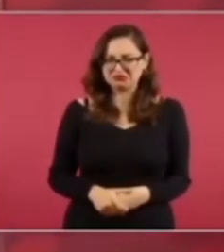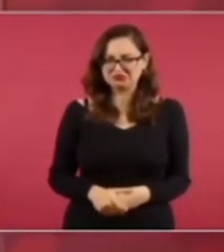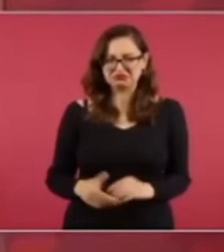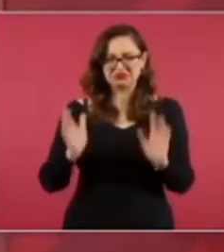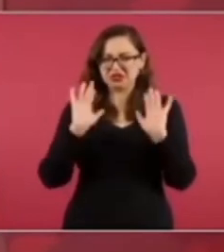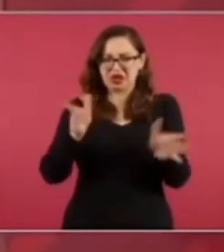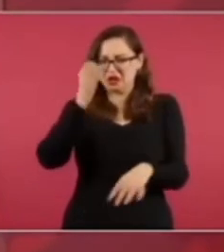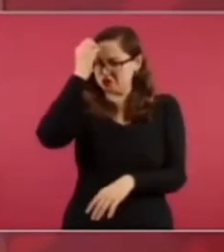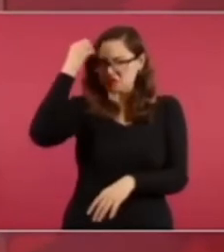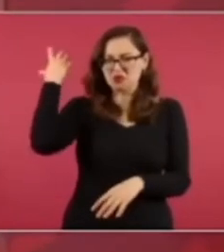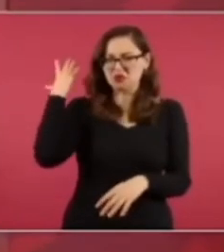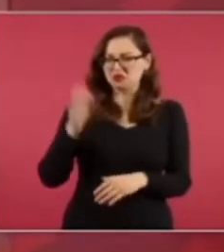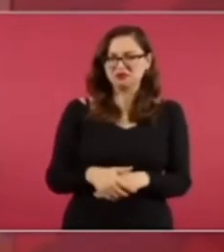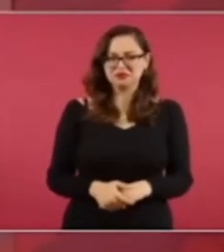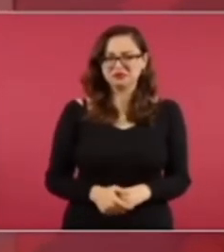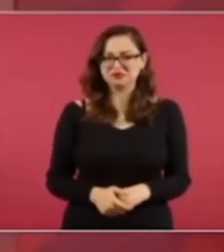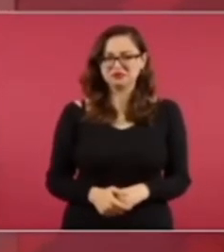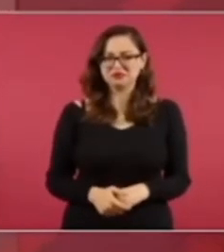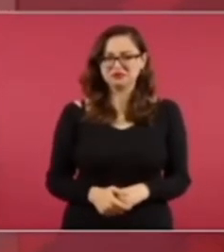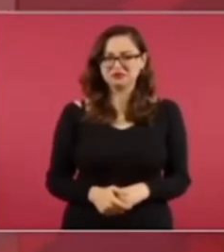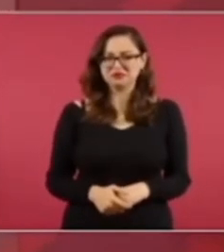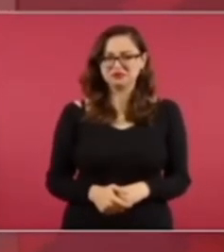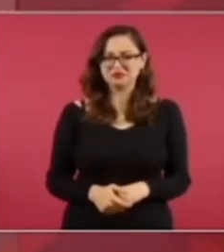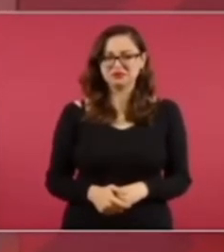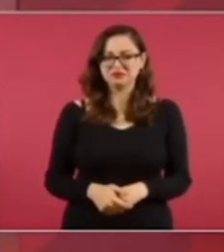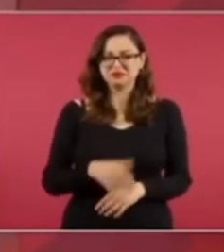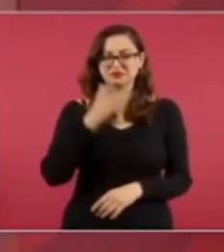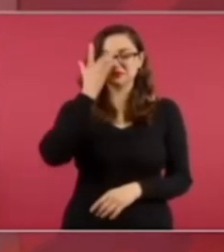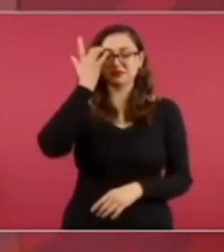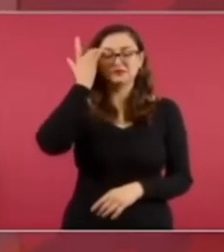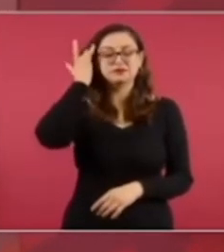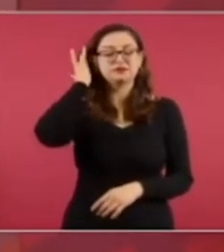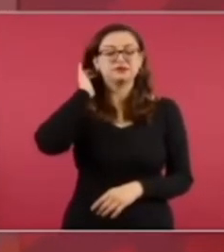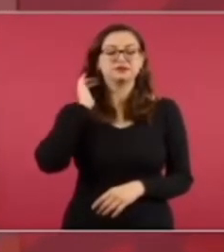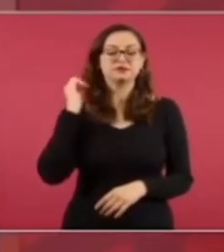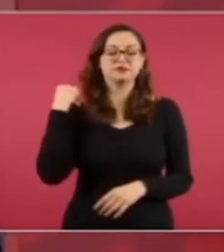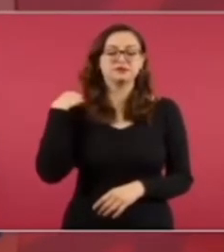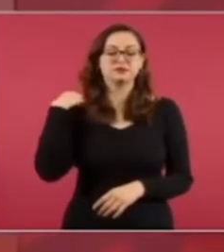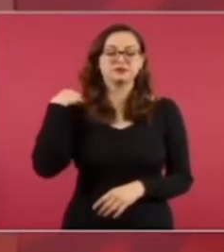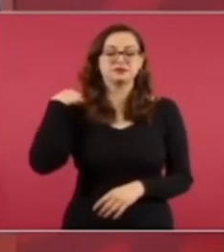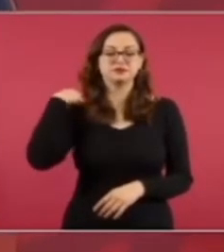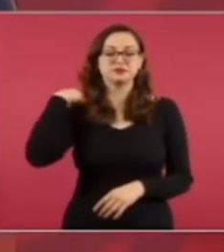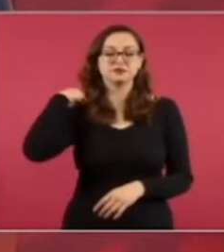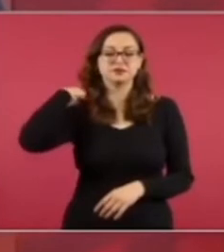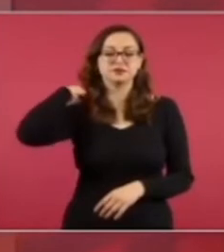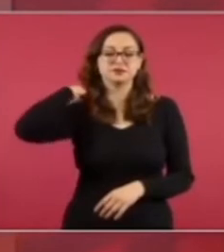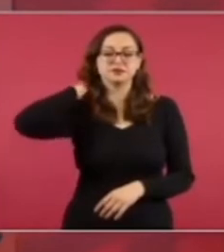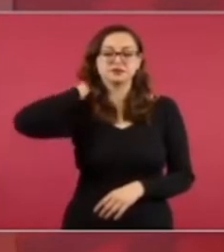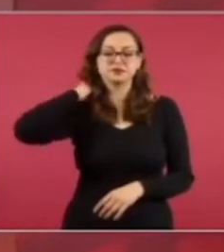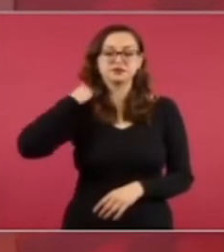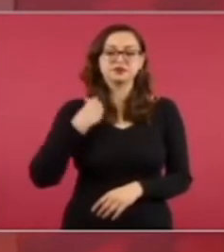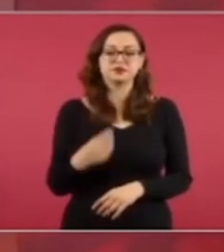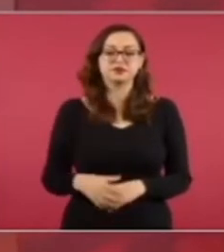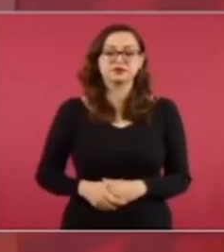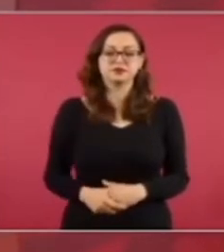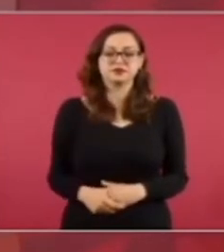otras barbaridades